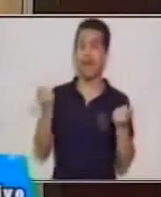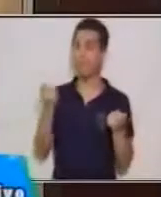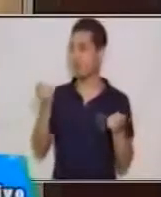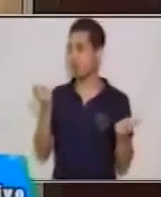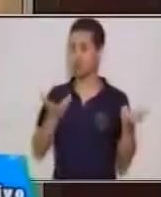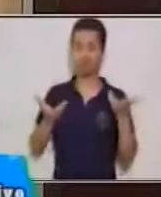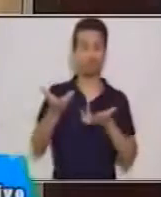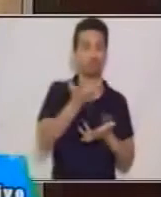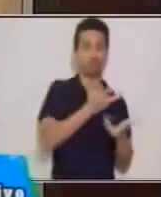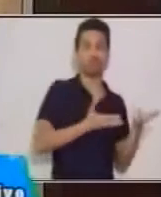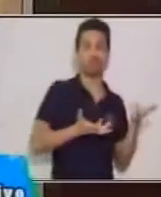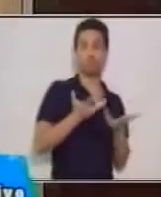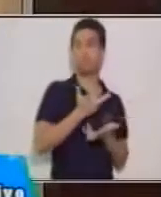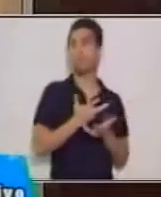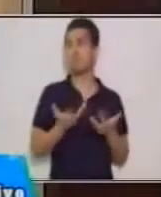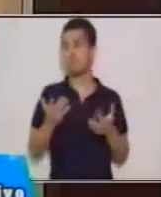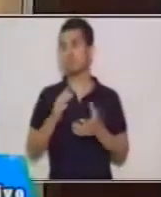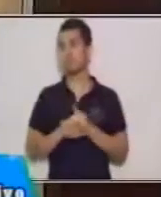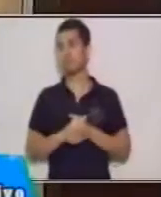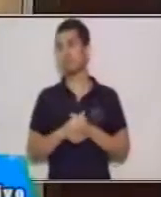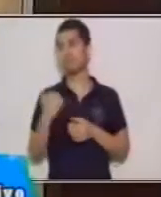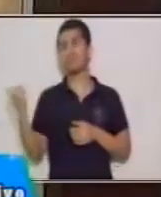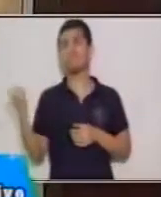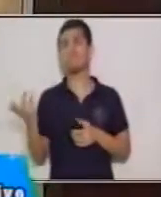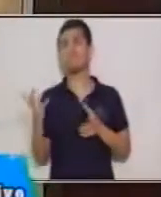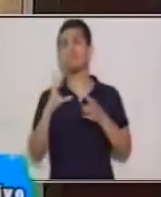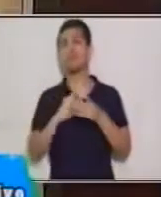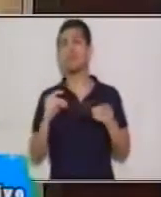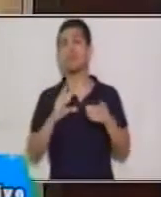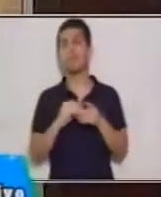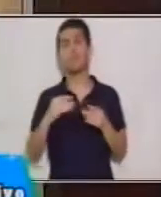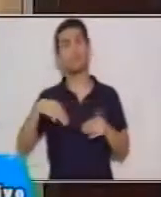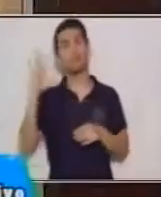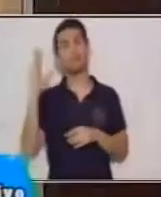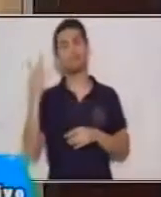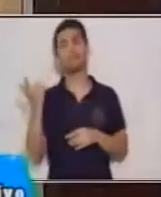El valor acá dentro de este cuento es la amistad.